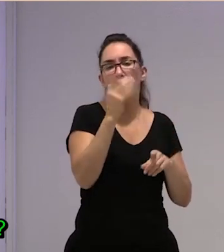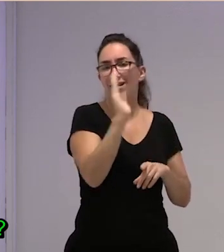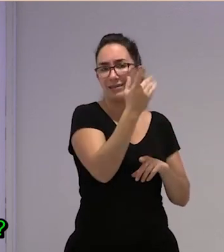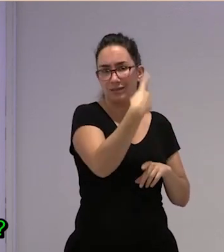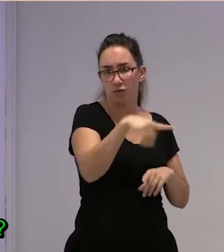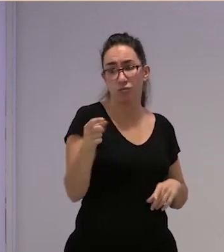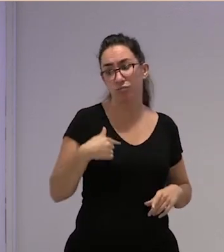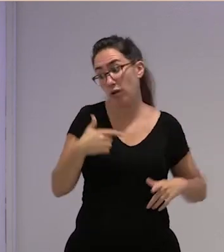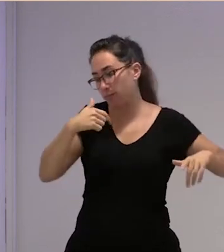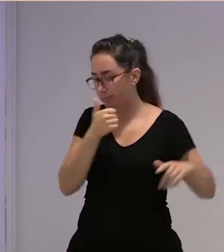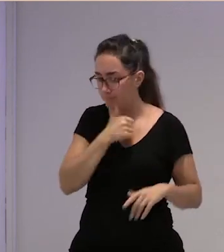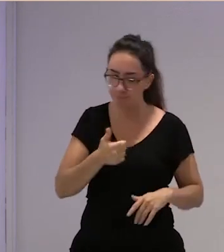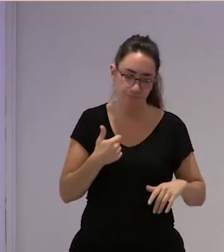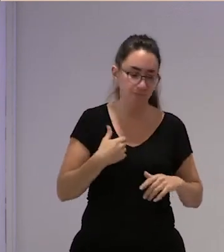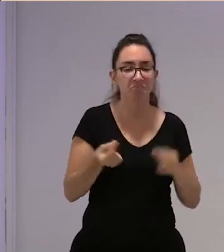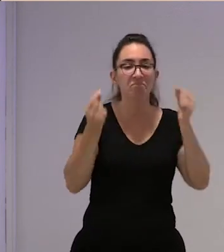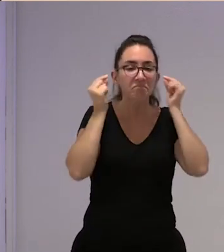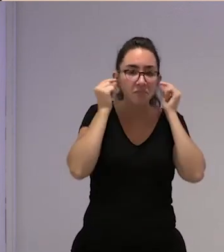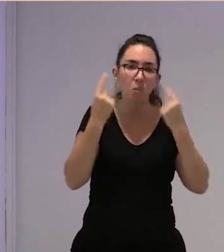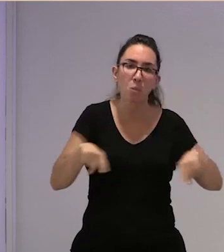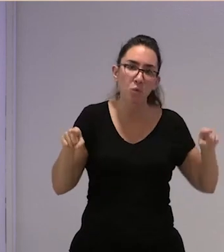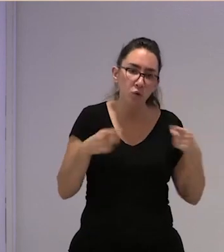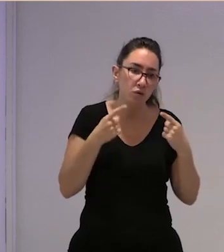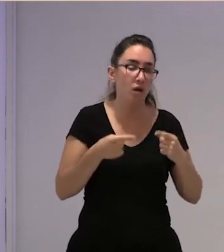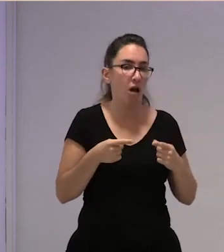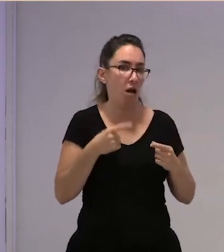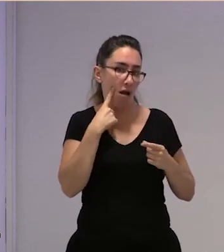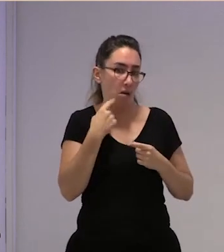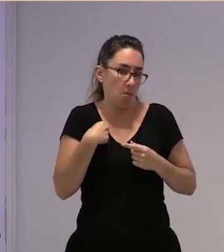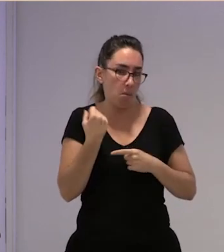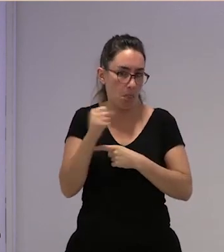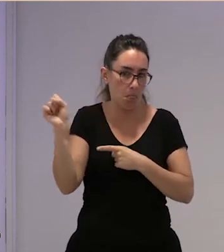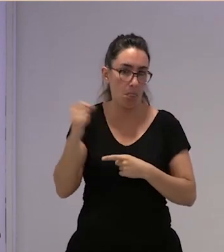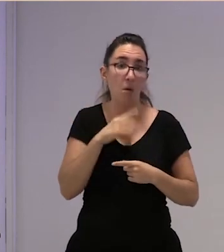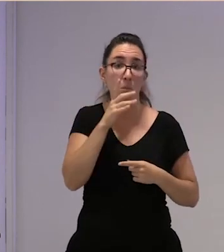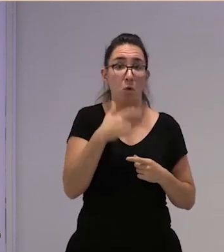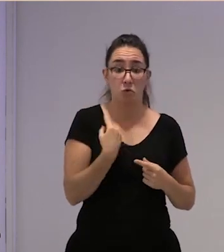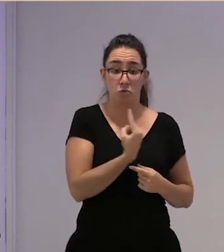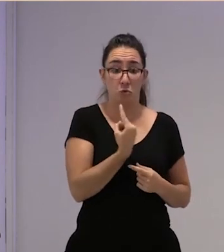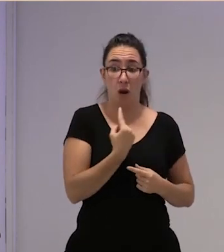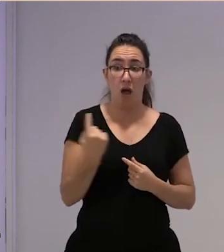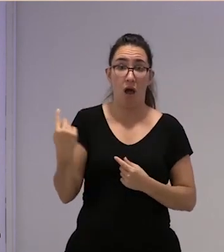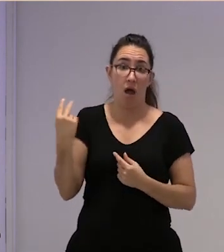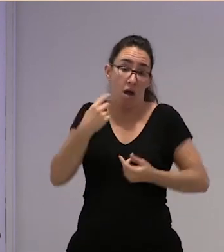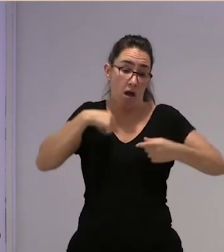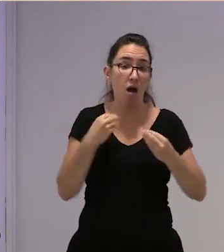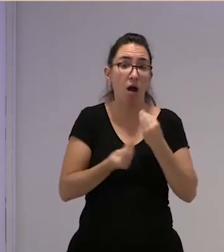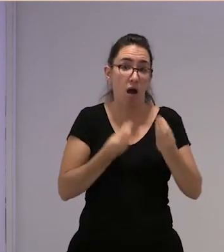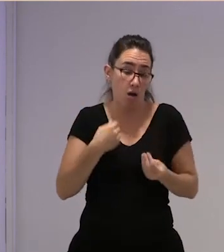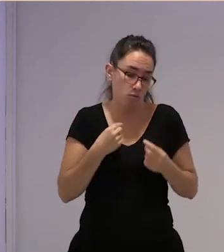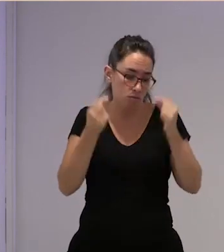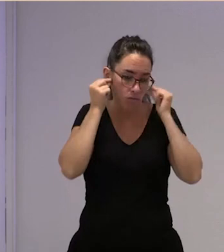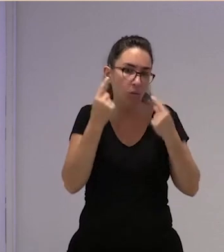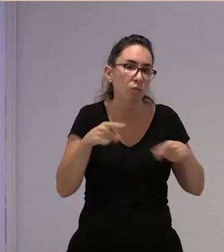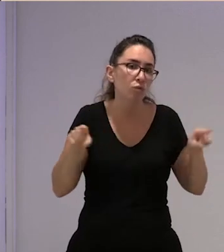digo, nada que hay que plantarlo bueno, yo me ponía mi música tal y cual no se podía poner digo, mira yo estoy aquí sola y tampoco me vaya a quitar la música